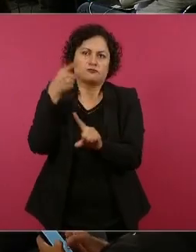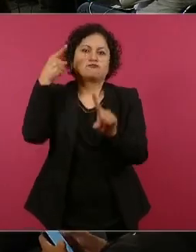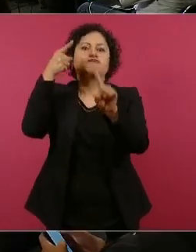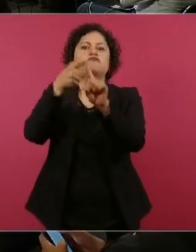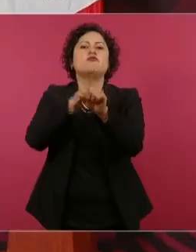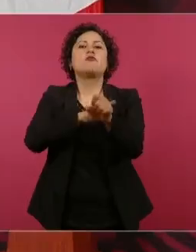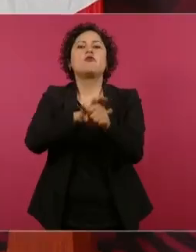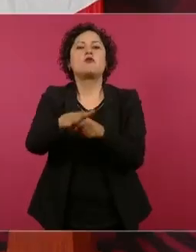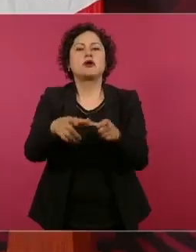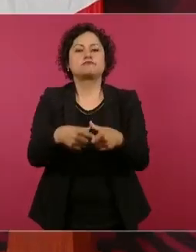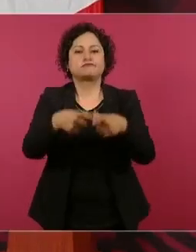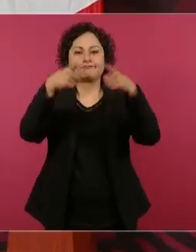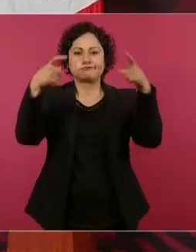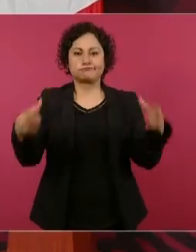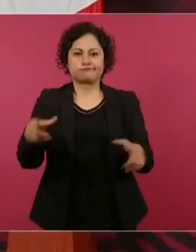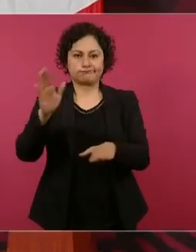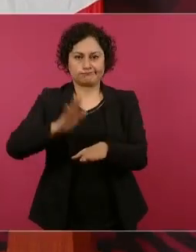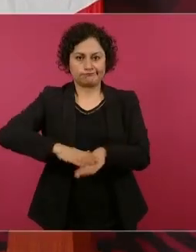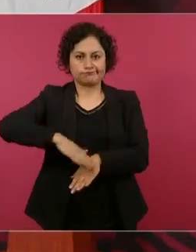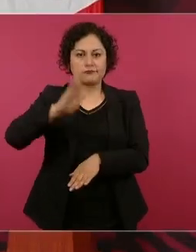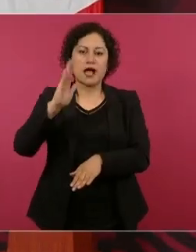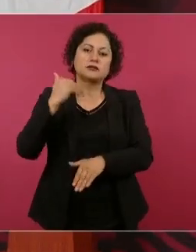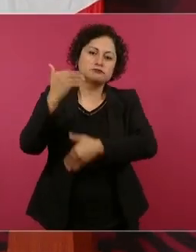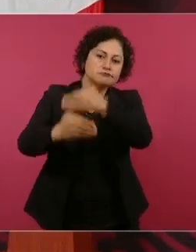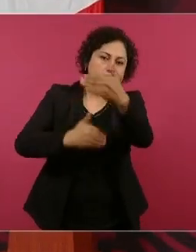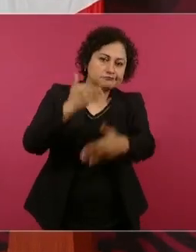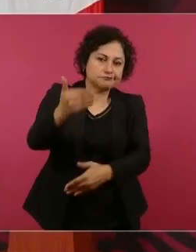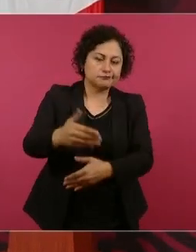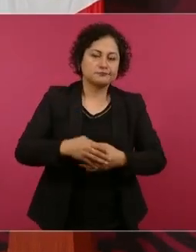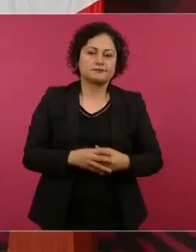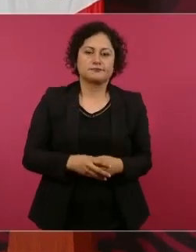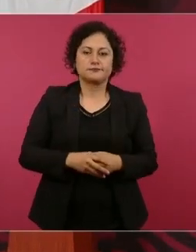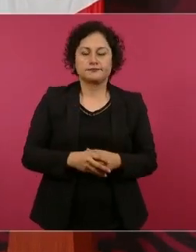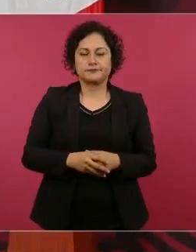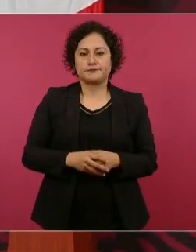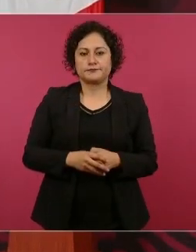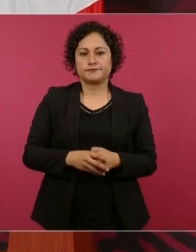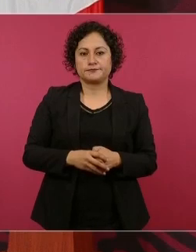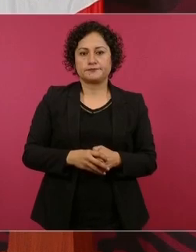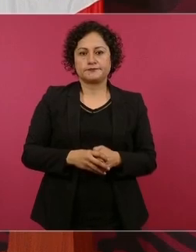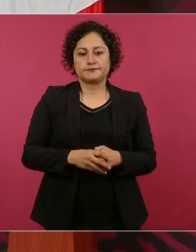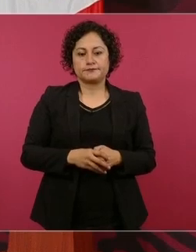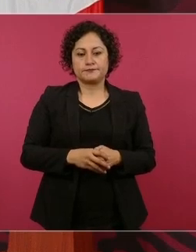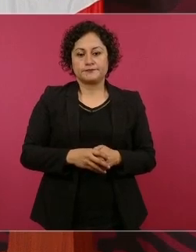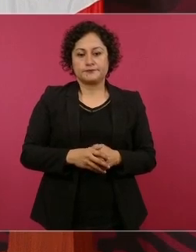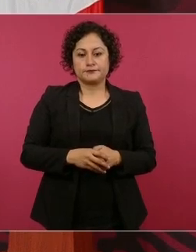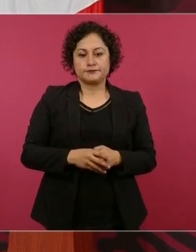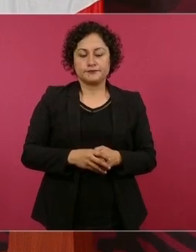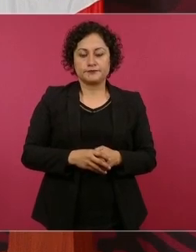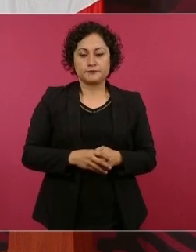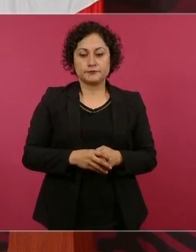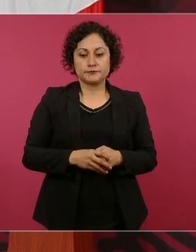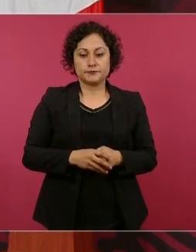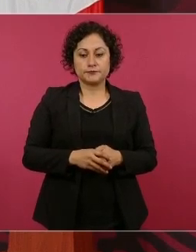¿Cómo está sucediendo con